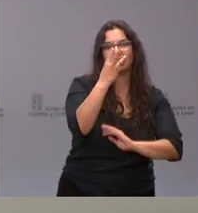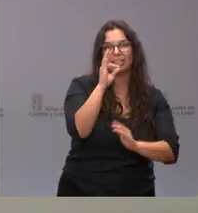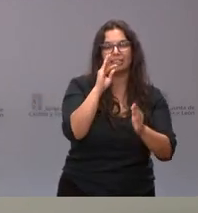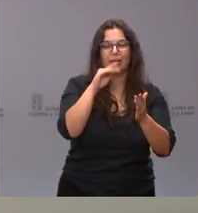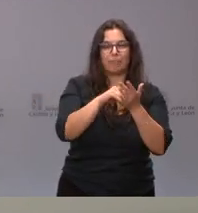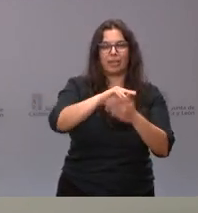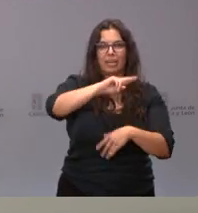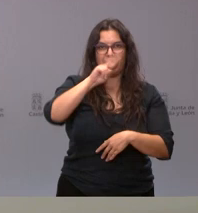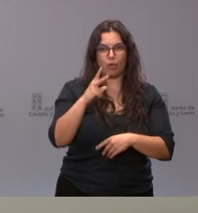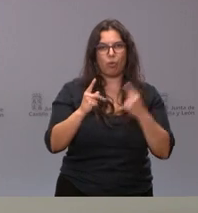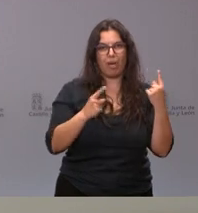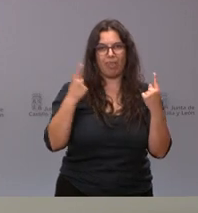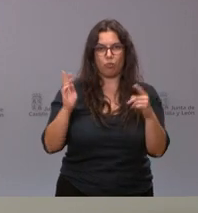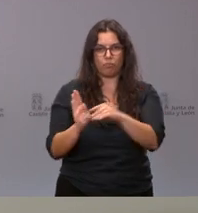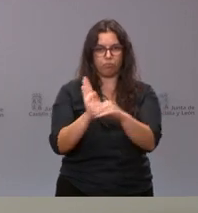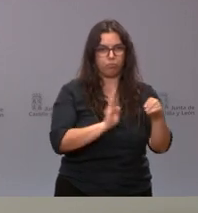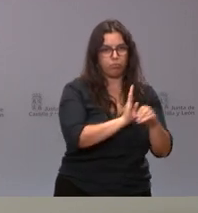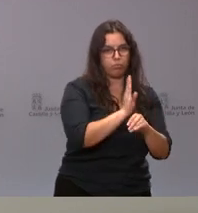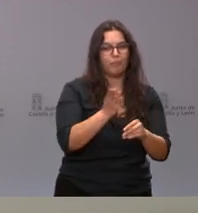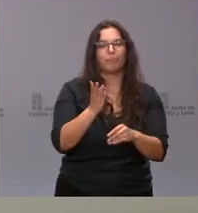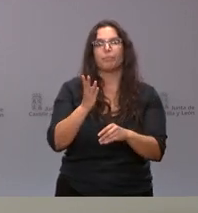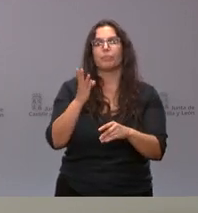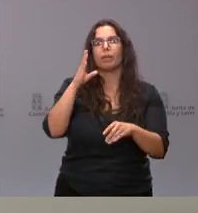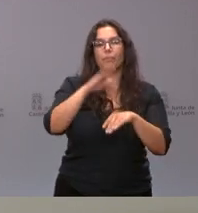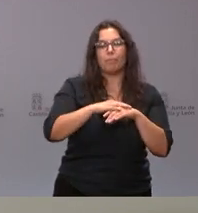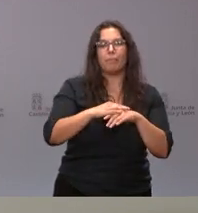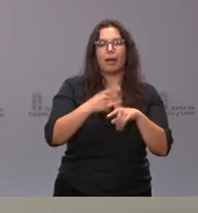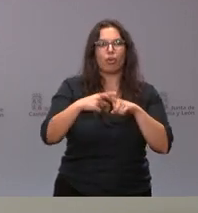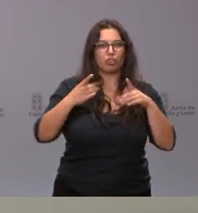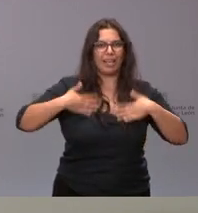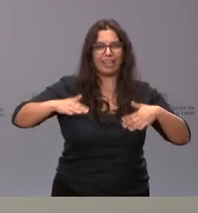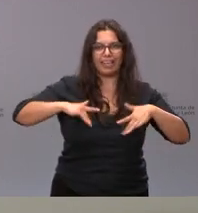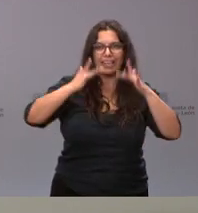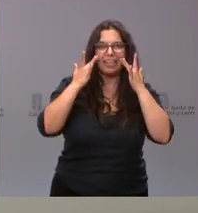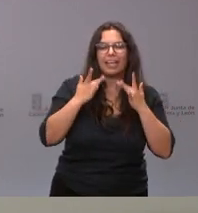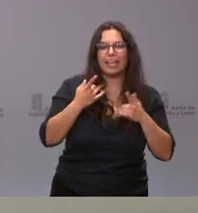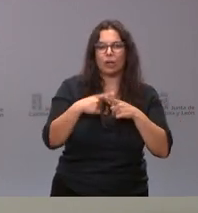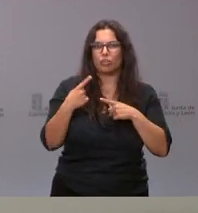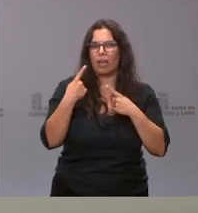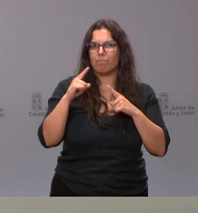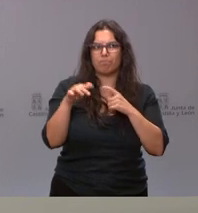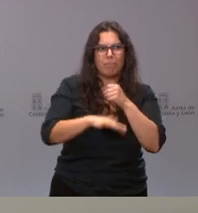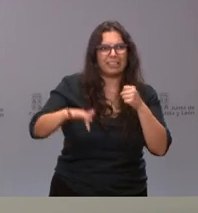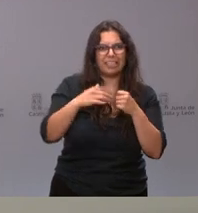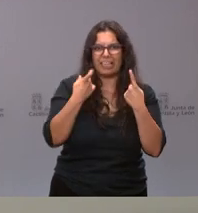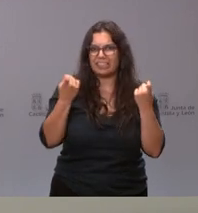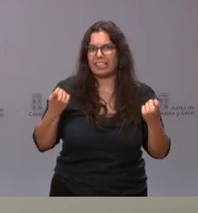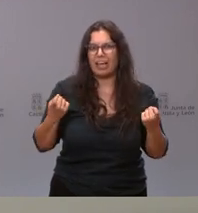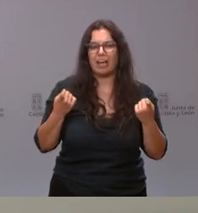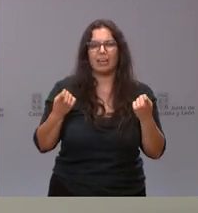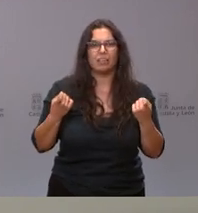de estas dos entidades e incluye tanto la distribución de kits de higiene, artículos de primera necesidad para las